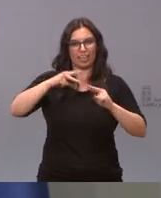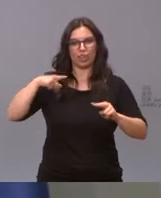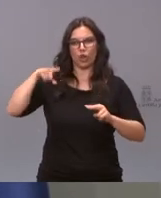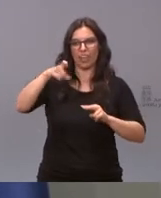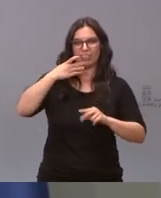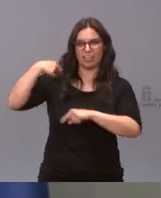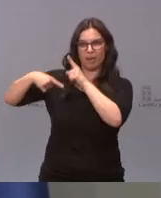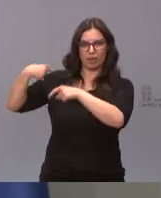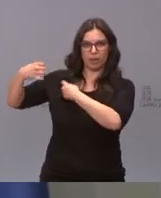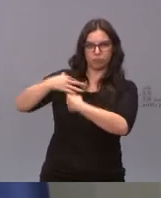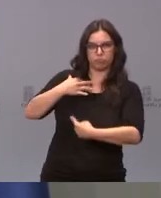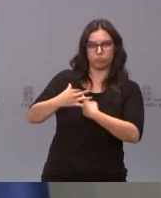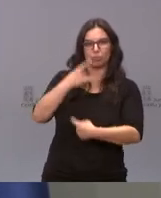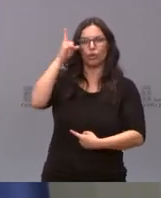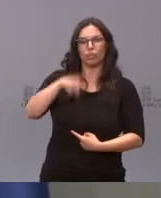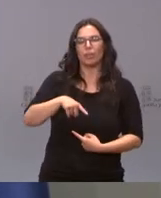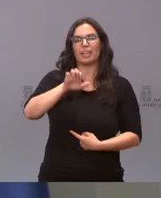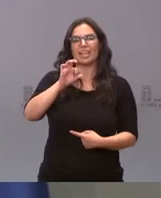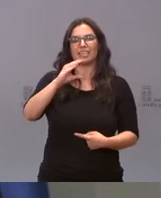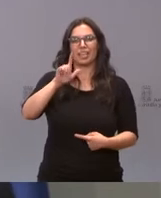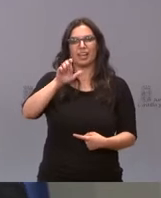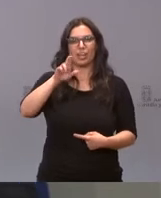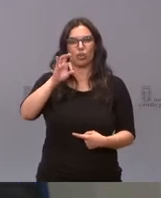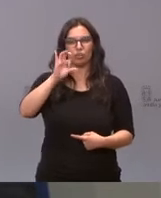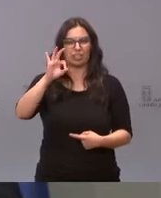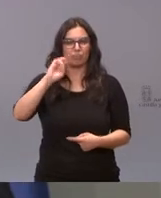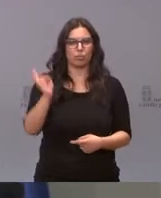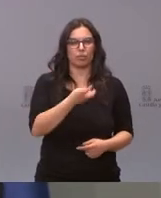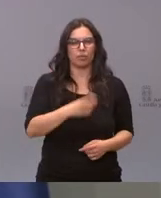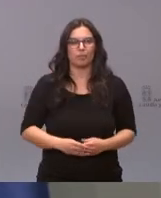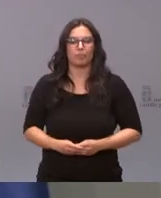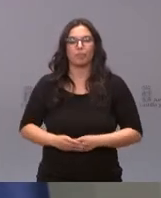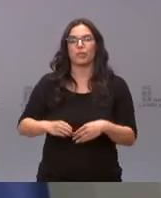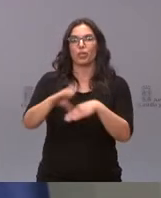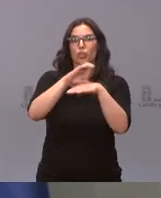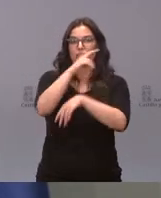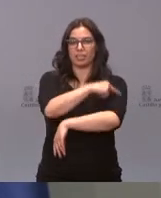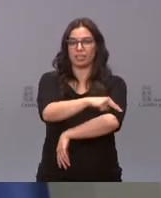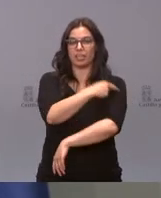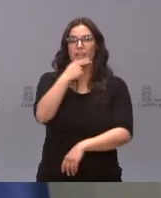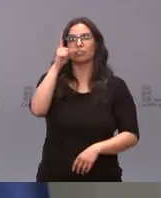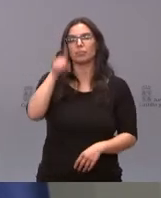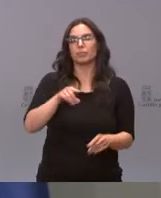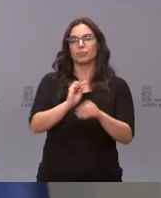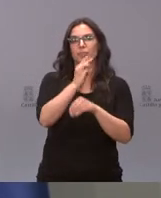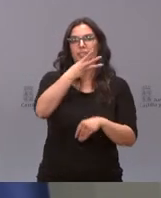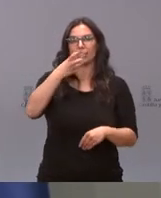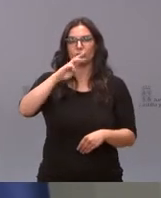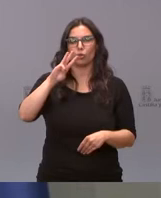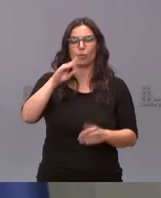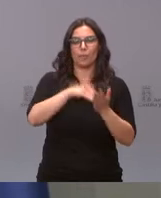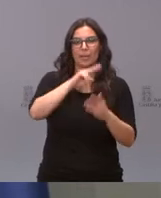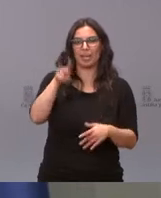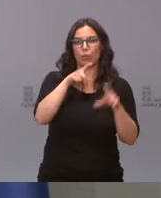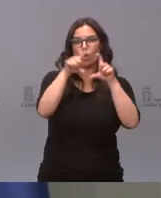esclerosis múltiple. La Consejería de Sanidad, perdón, destina también 300.000 euros a entidades sociales